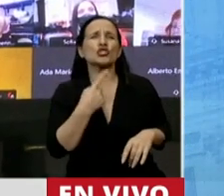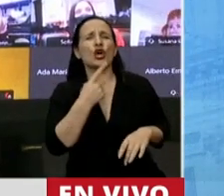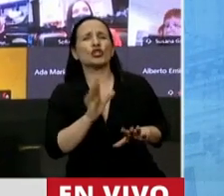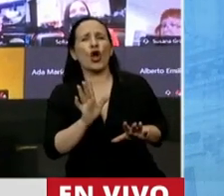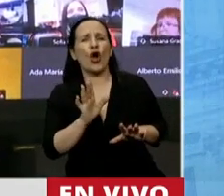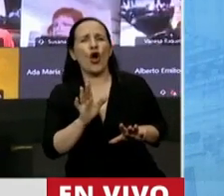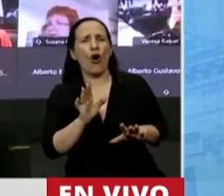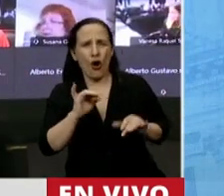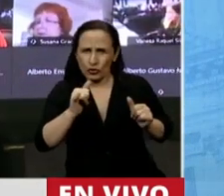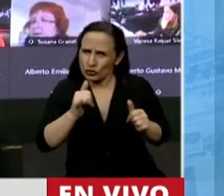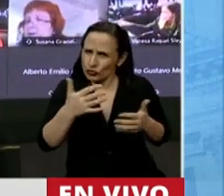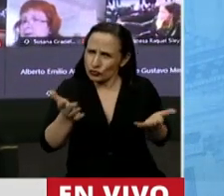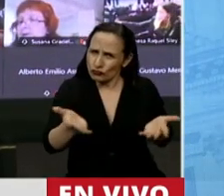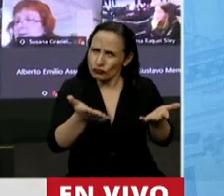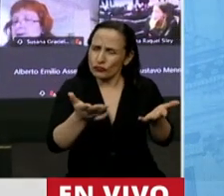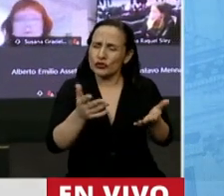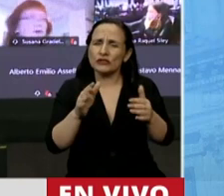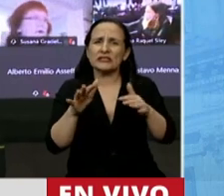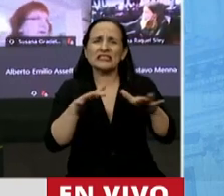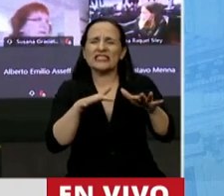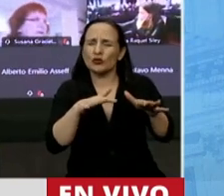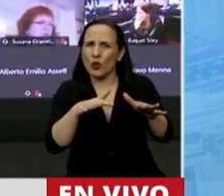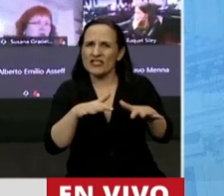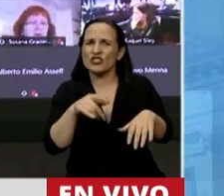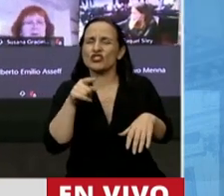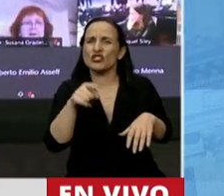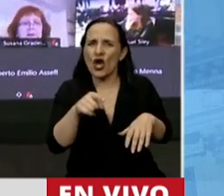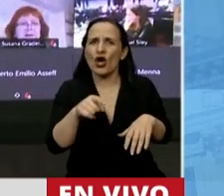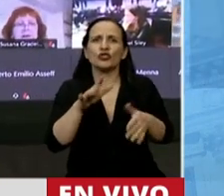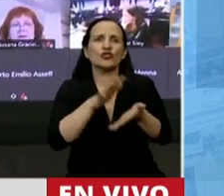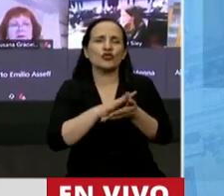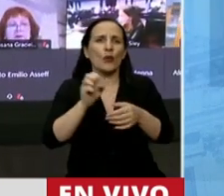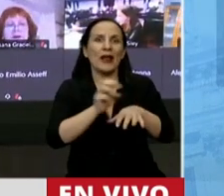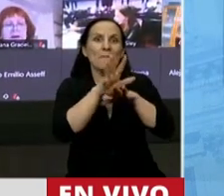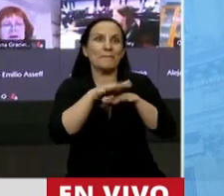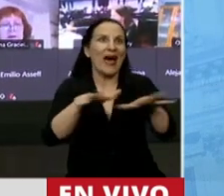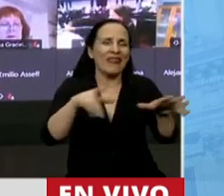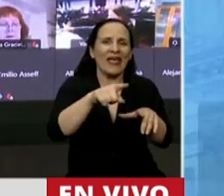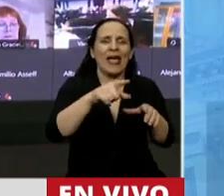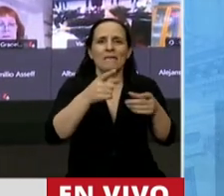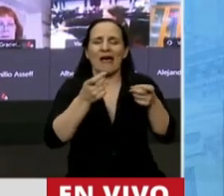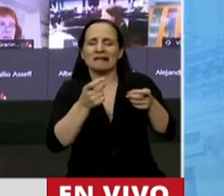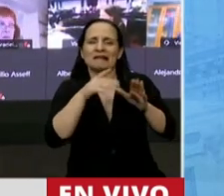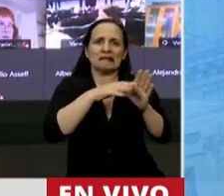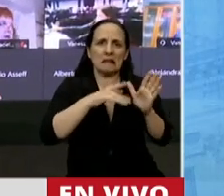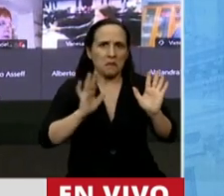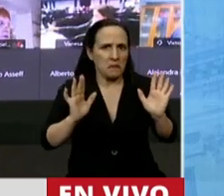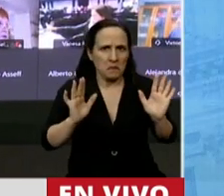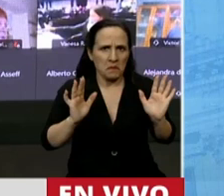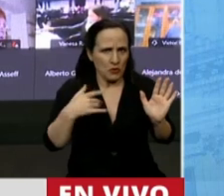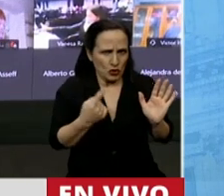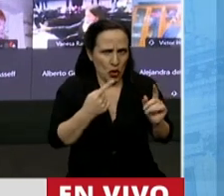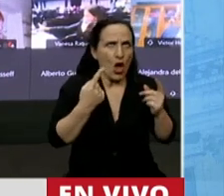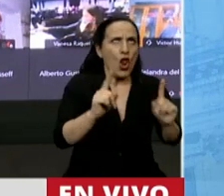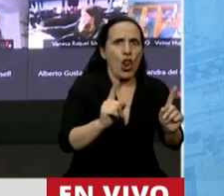consentido la situación de anormalidad que la pandemia trajo, pero también es